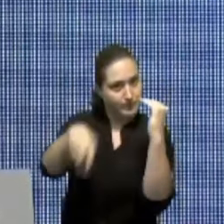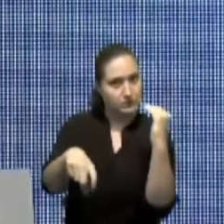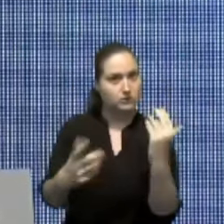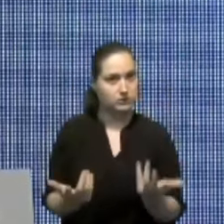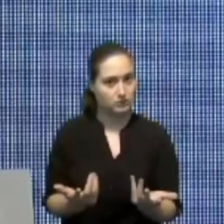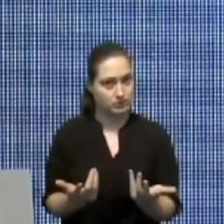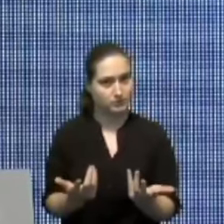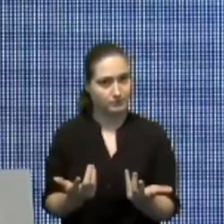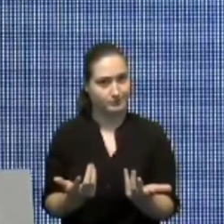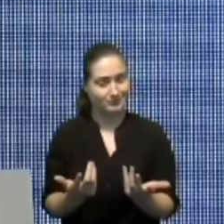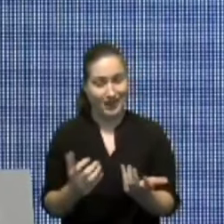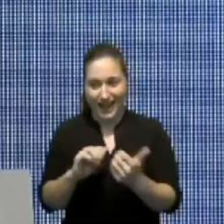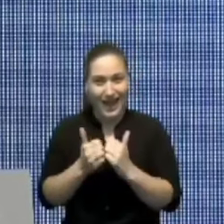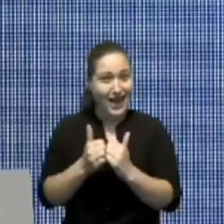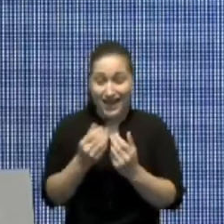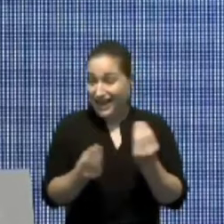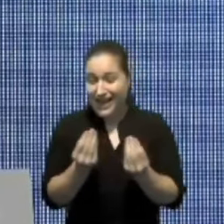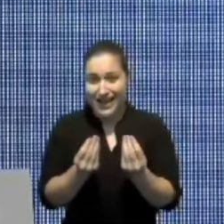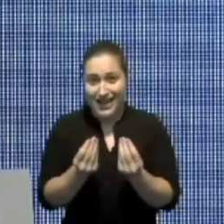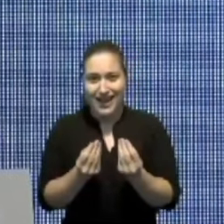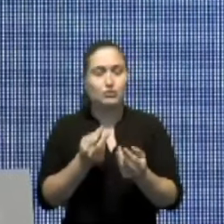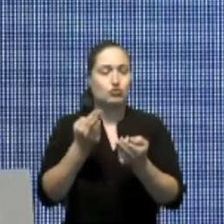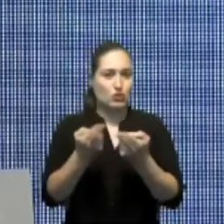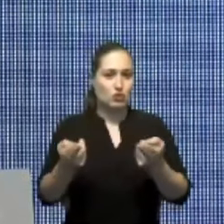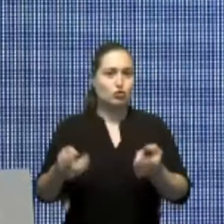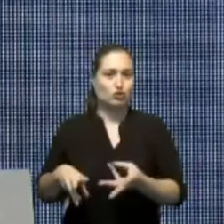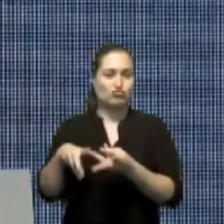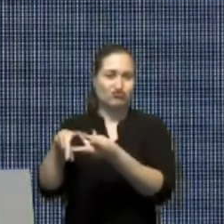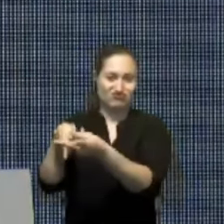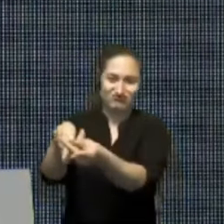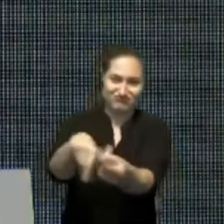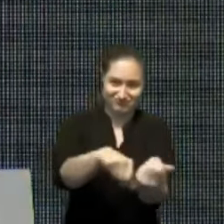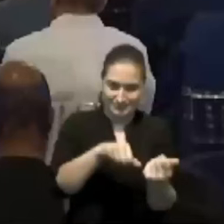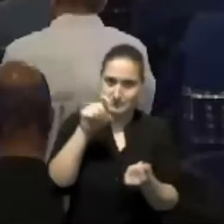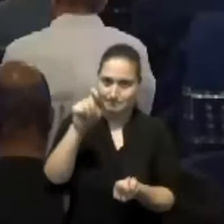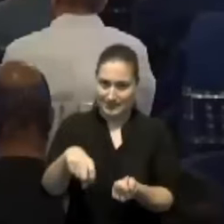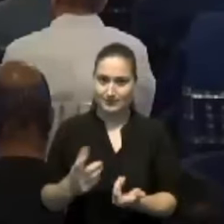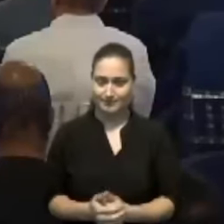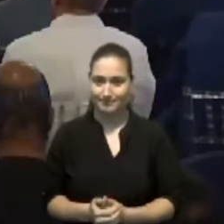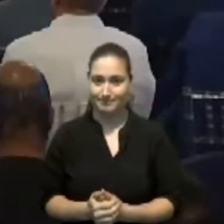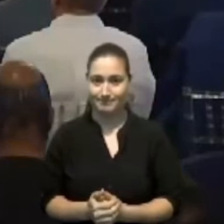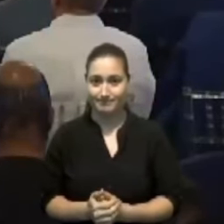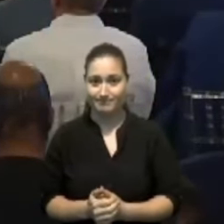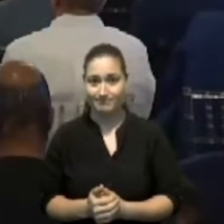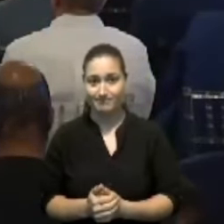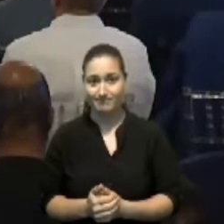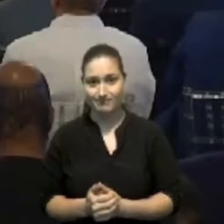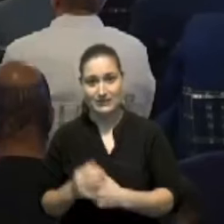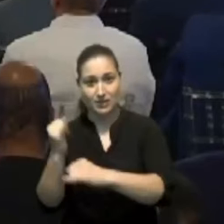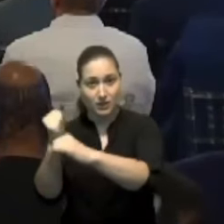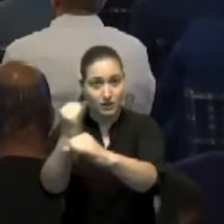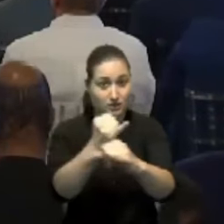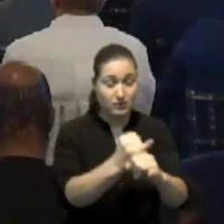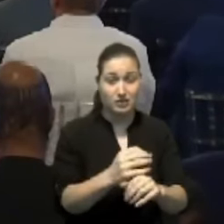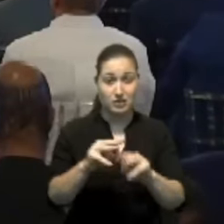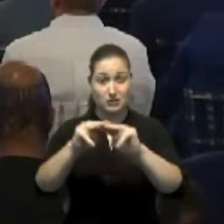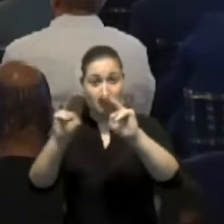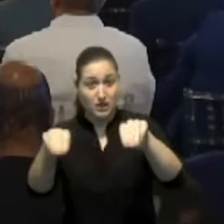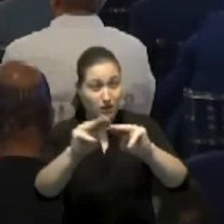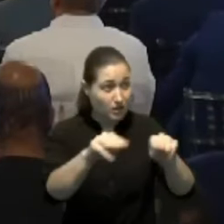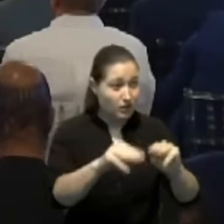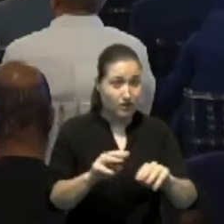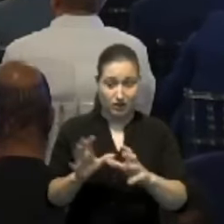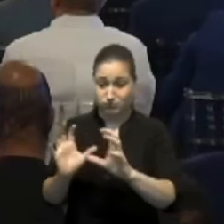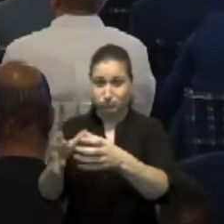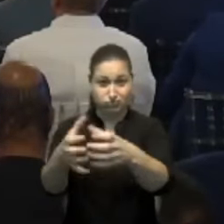eso se necesitan recursos. Todos los sectores tienen que contribuir en